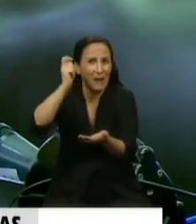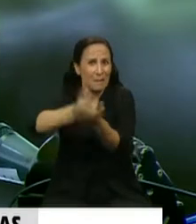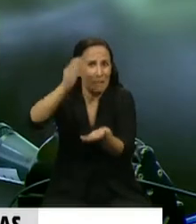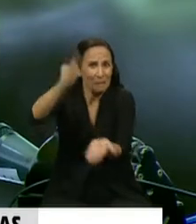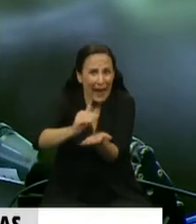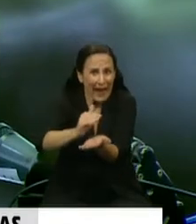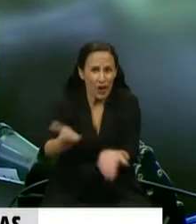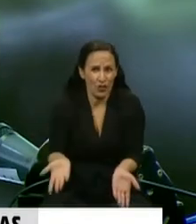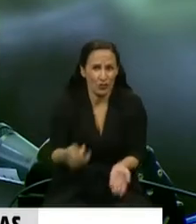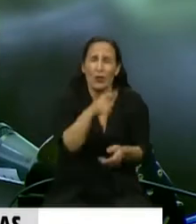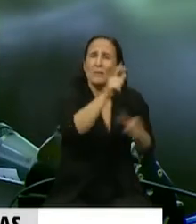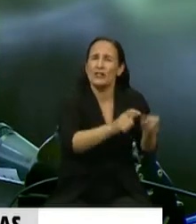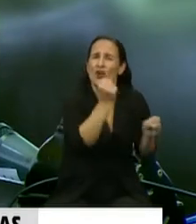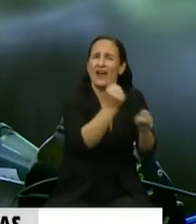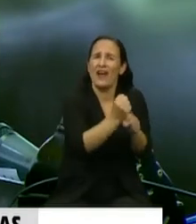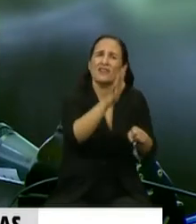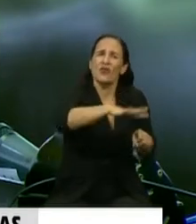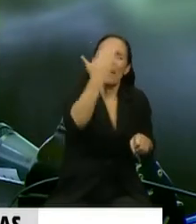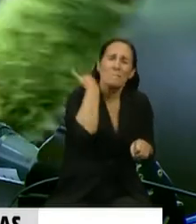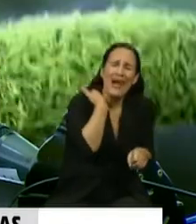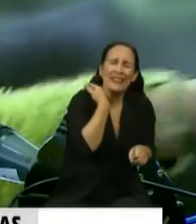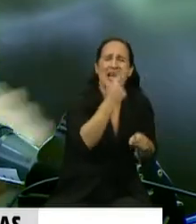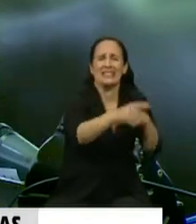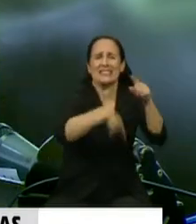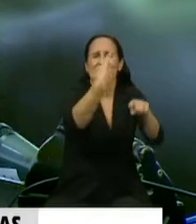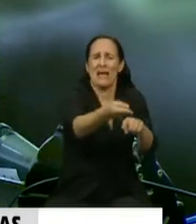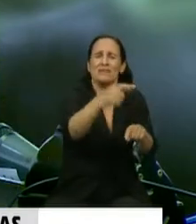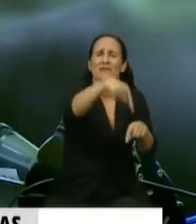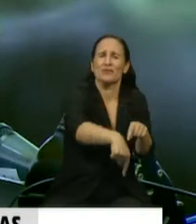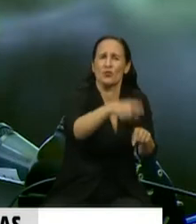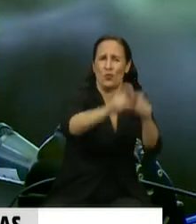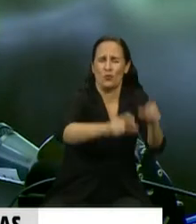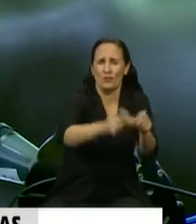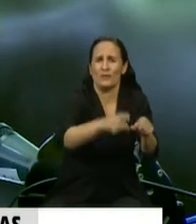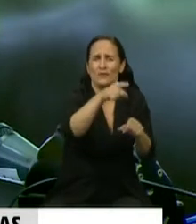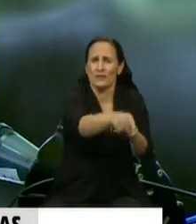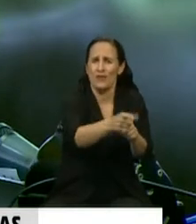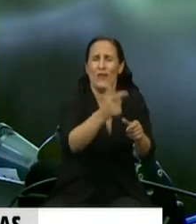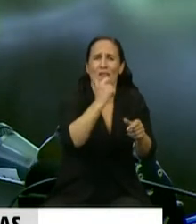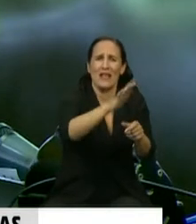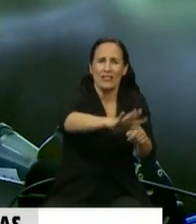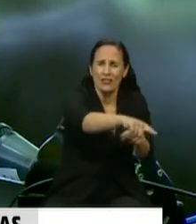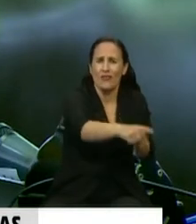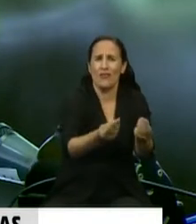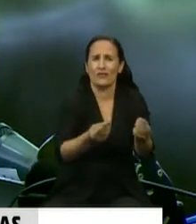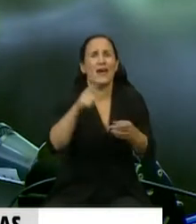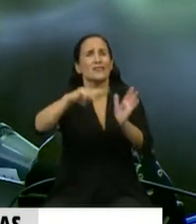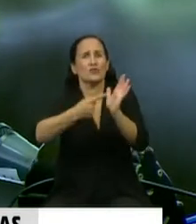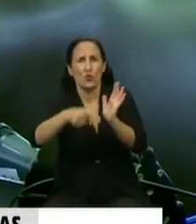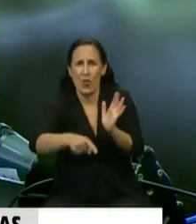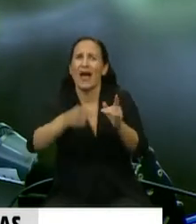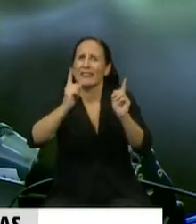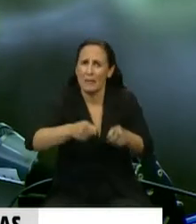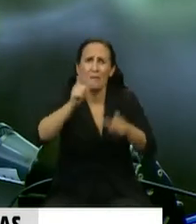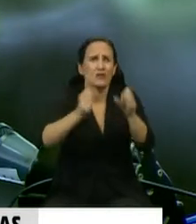trabajadoras y trabajadoras de la NIRVA en la Matanza, a los mineros de Andacoyo, tenemos a los trabajadores de la Ciudad de Buenos Aires teniendo que